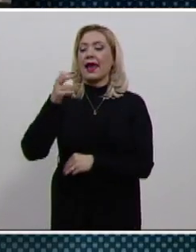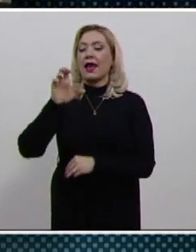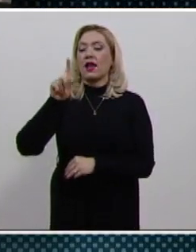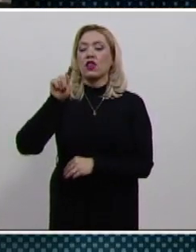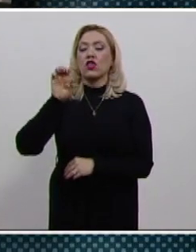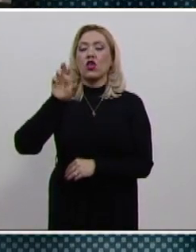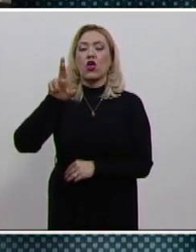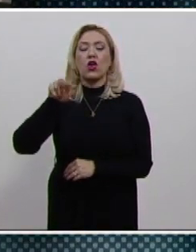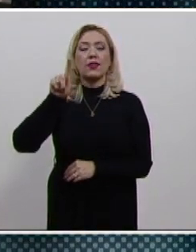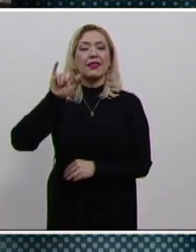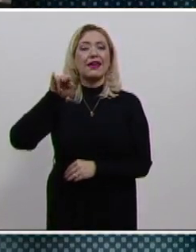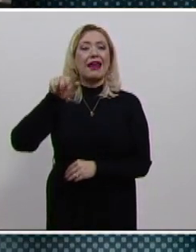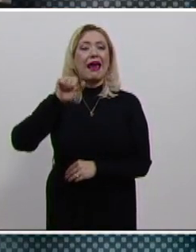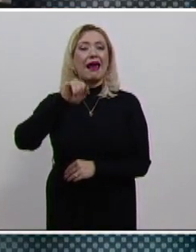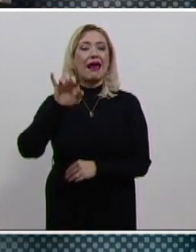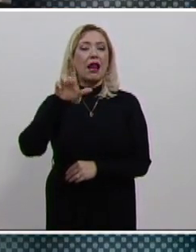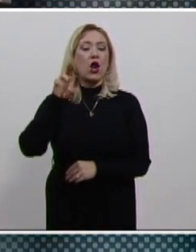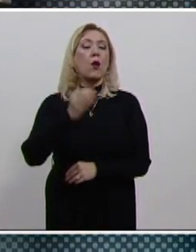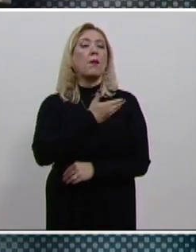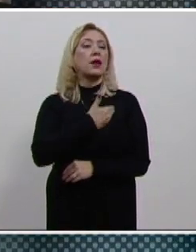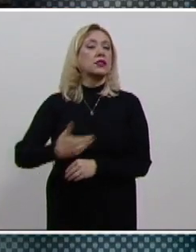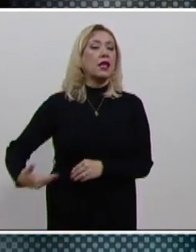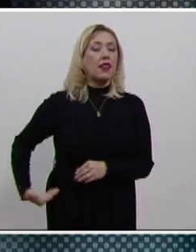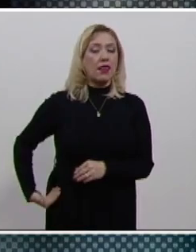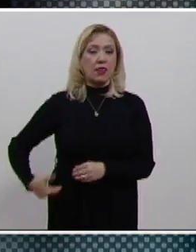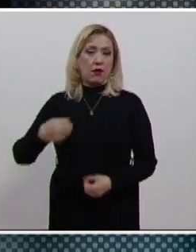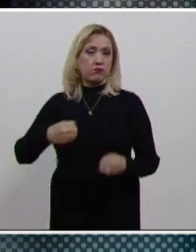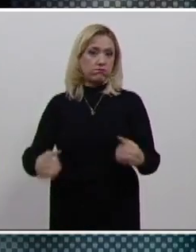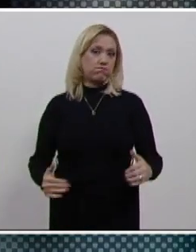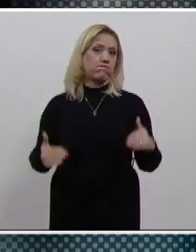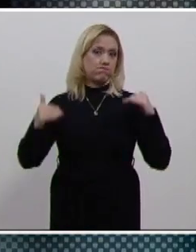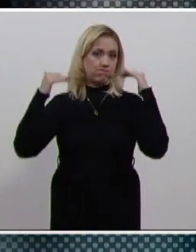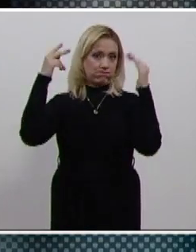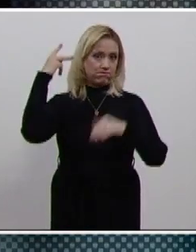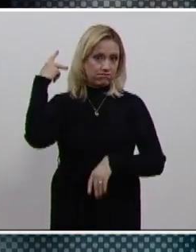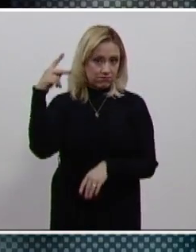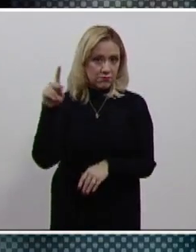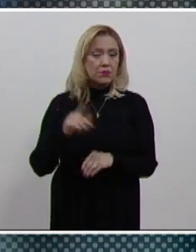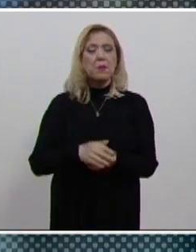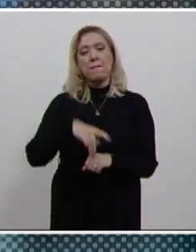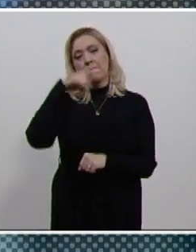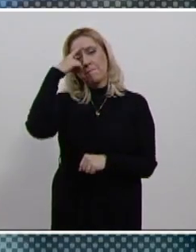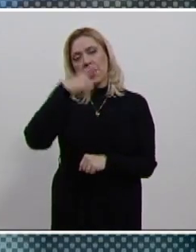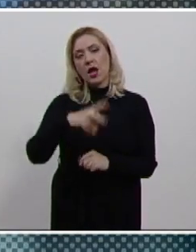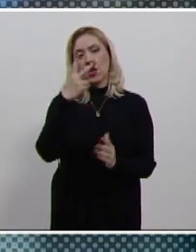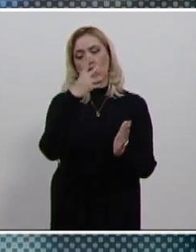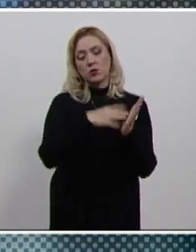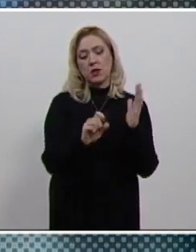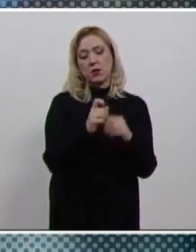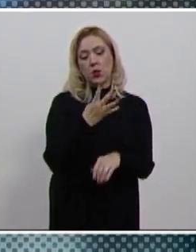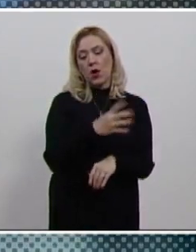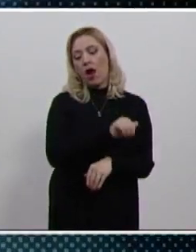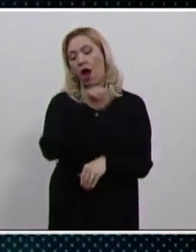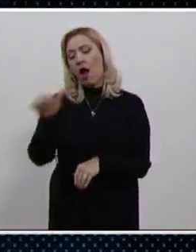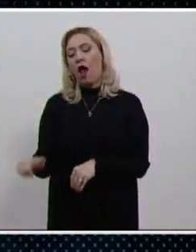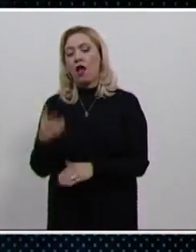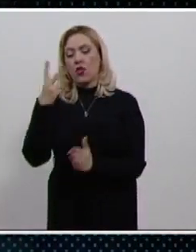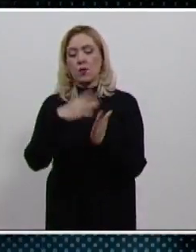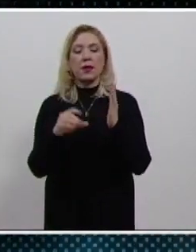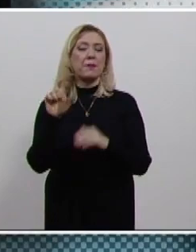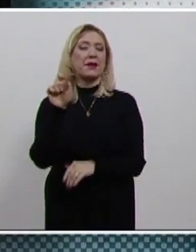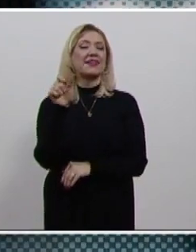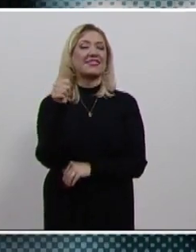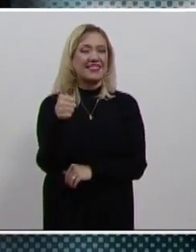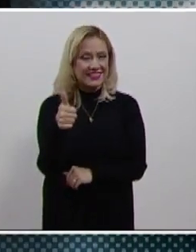Tinajero Muñoz como presidente del Supremo Tribunal de Justicia del Estado para el periodo 2024-2026.